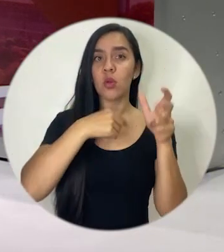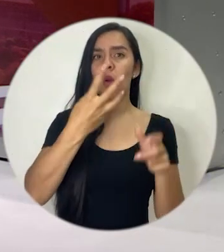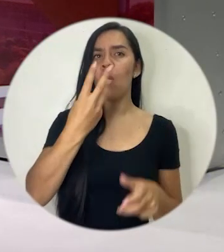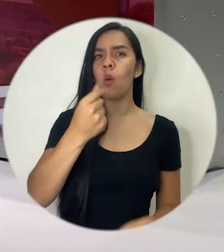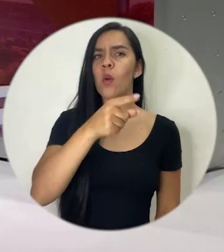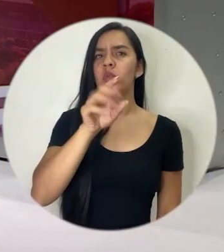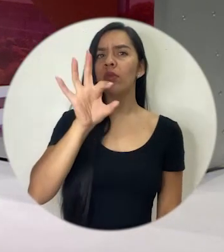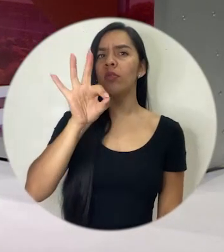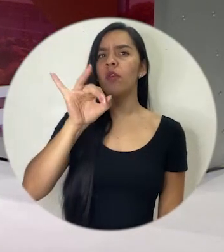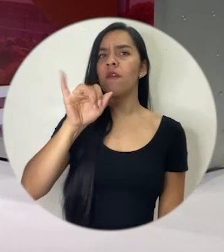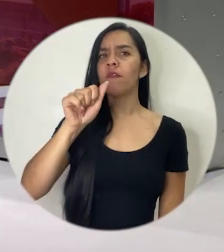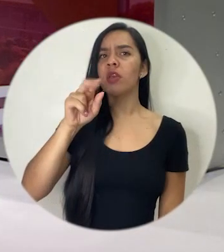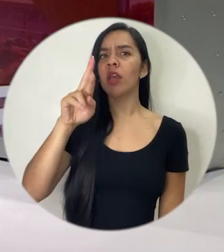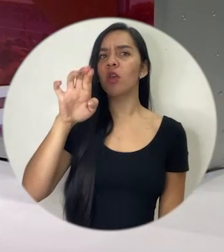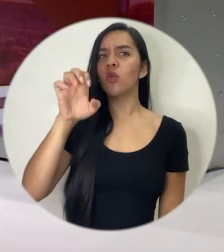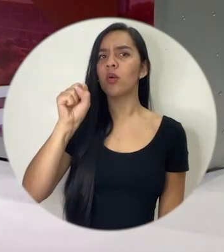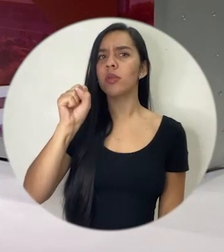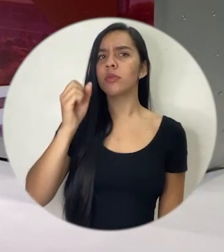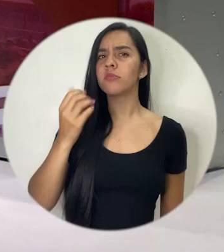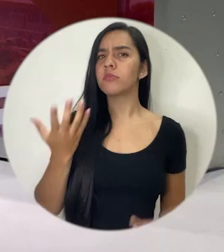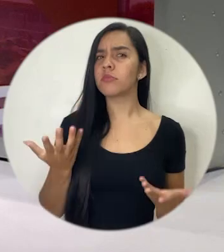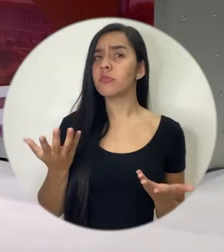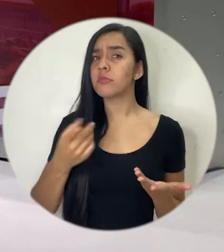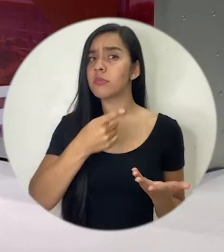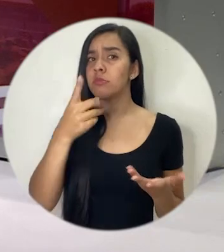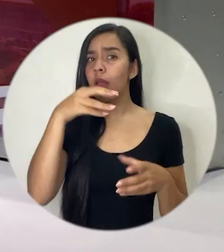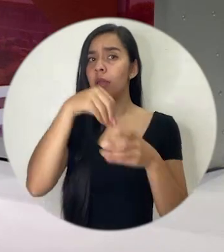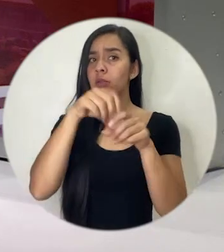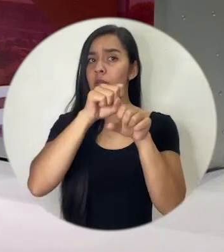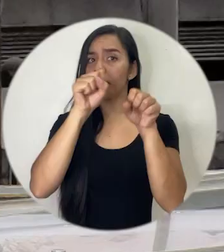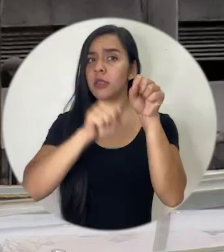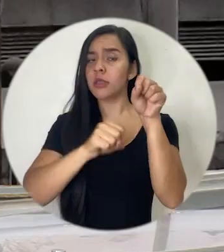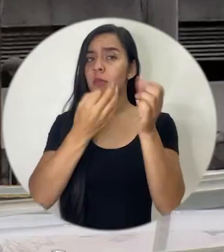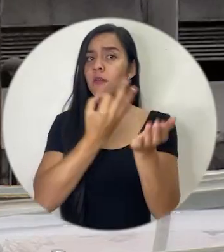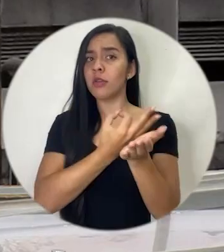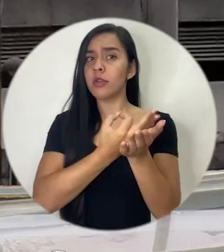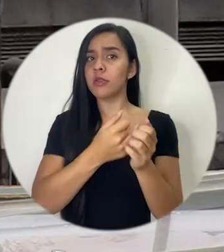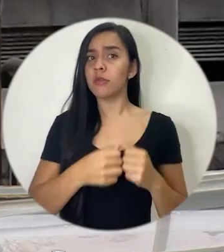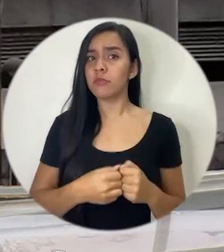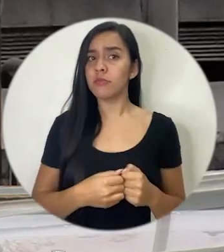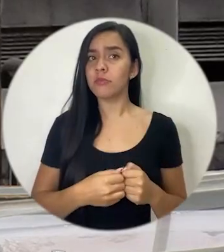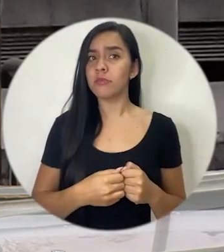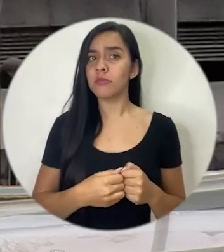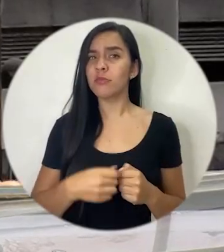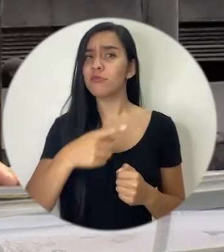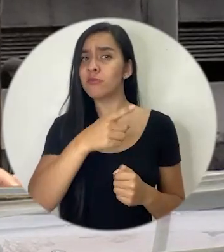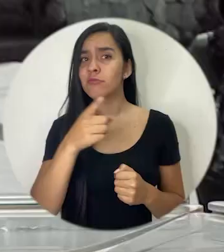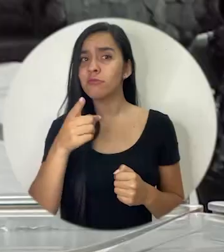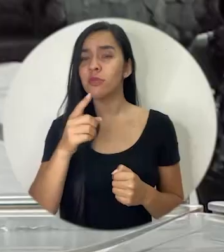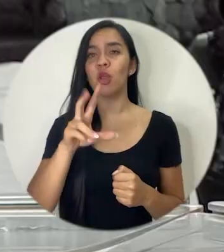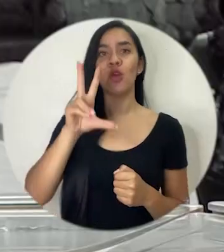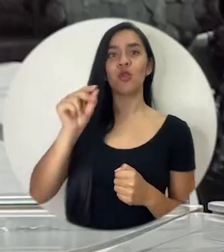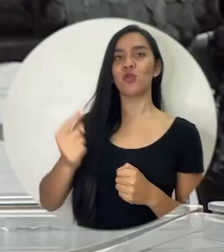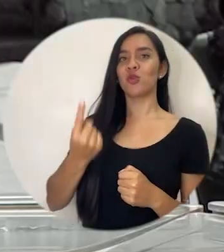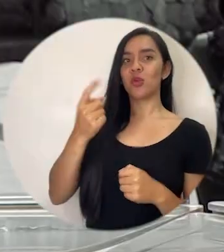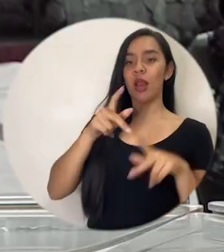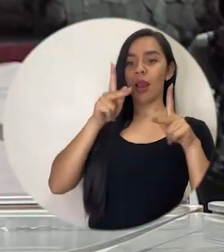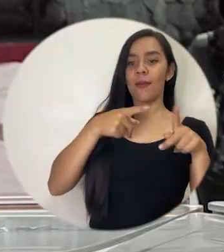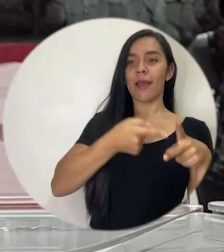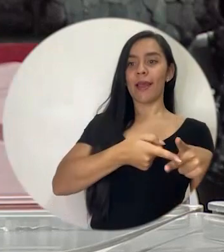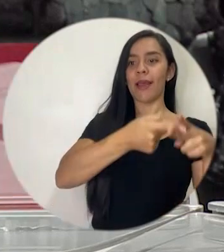dentro del sistema financiero? no solo es el deudor el involucrado y cuando